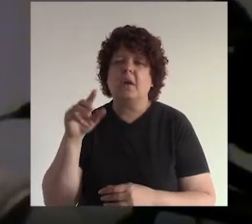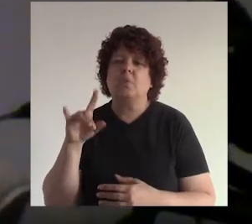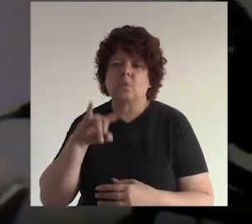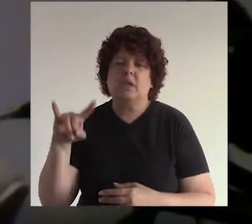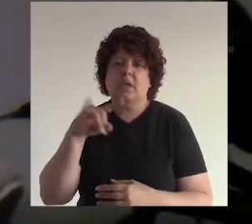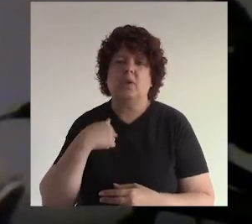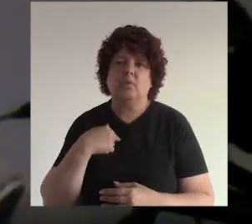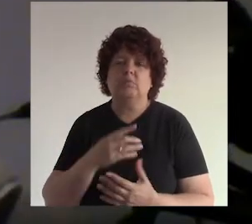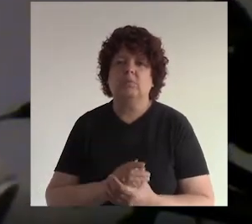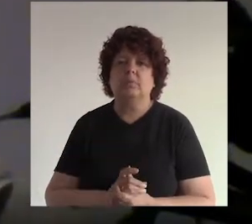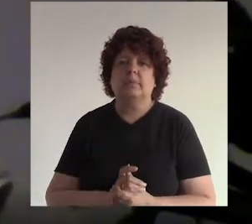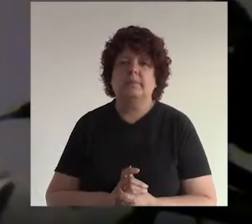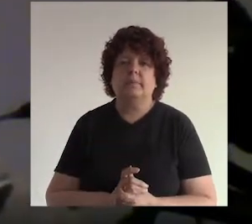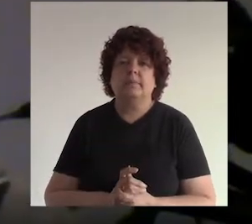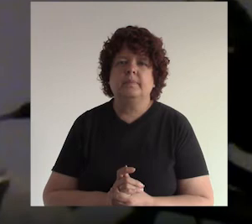pulsera ¿no?